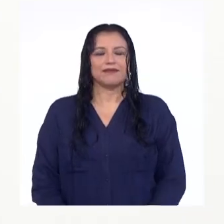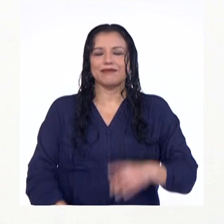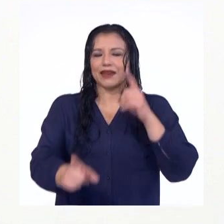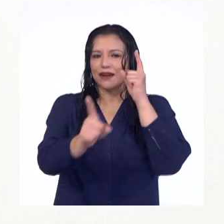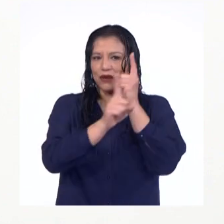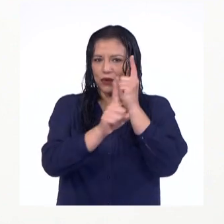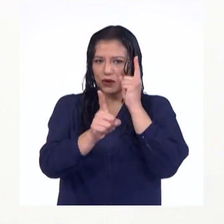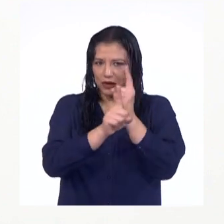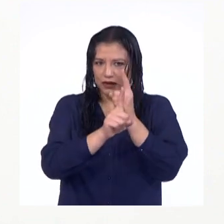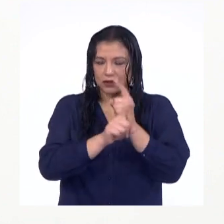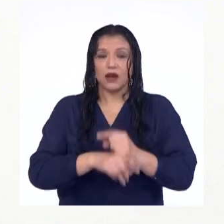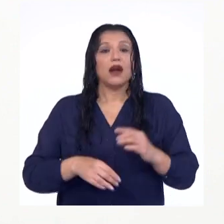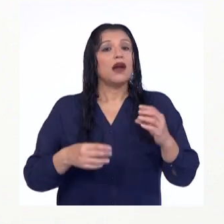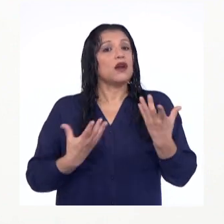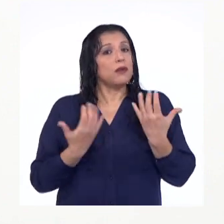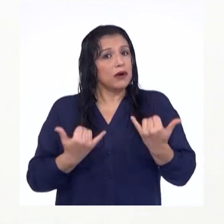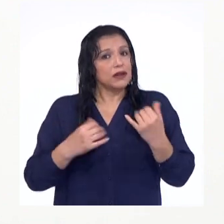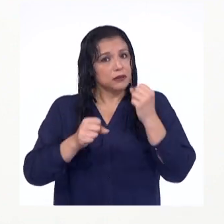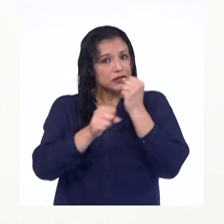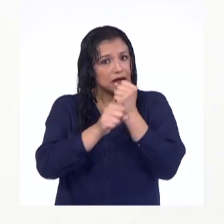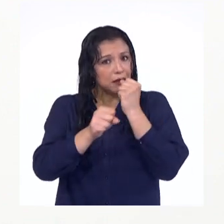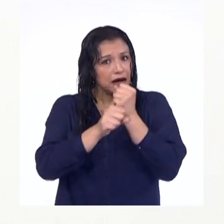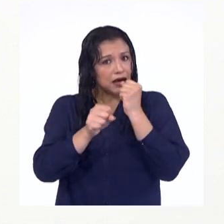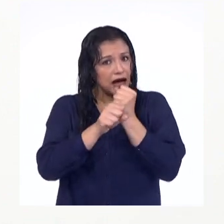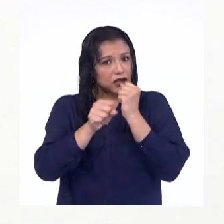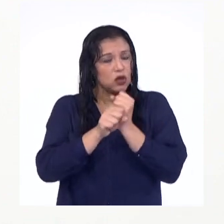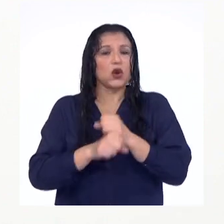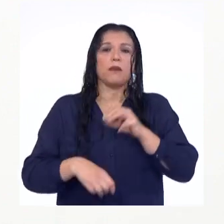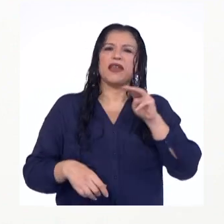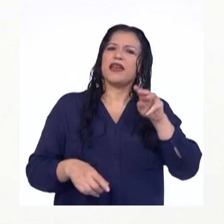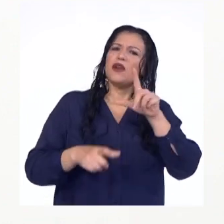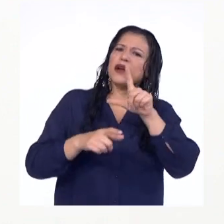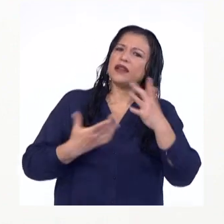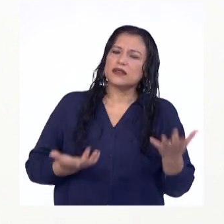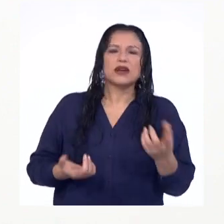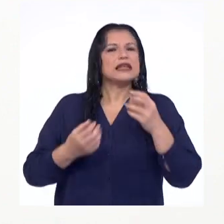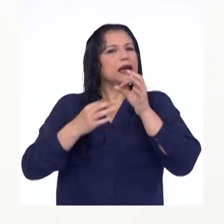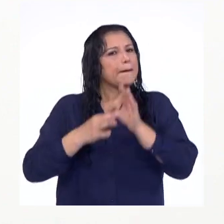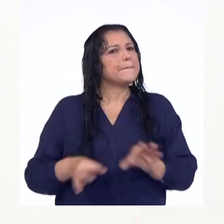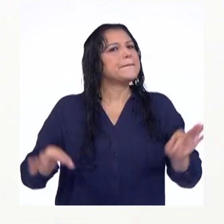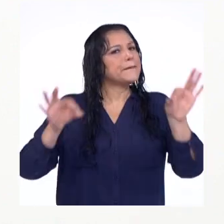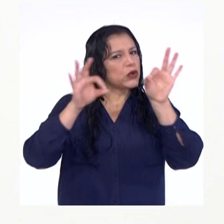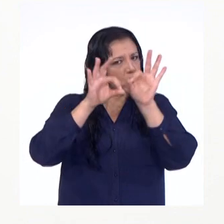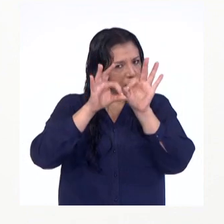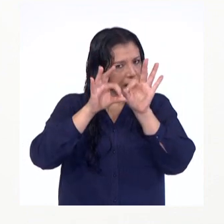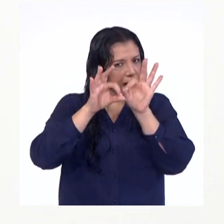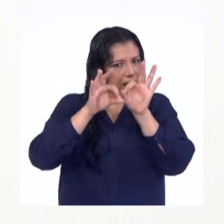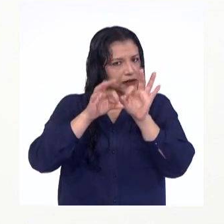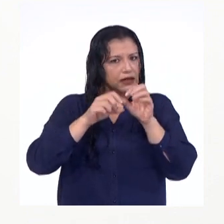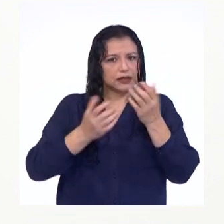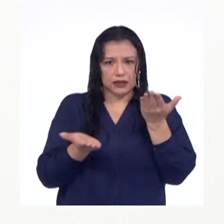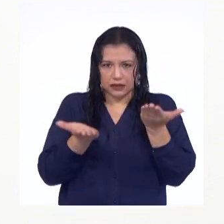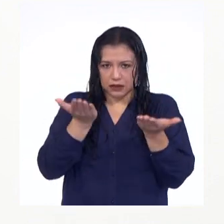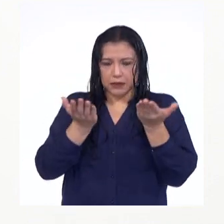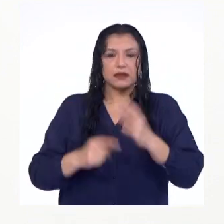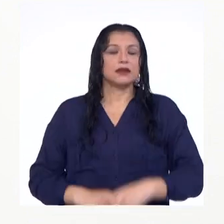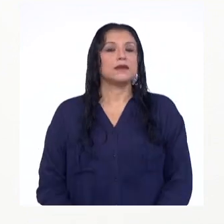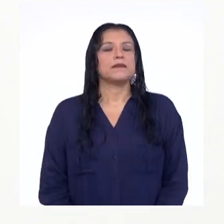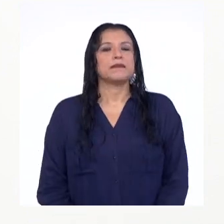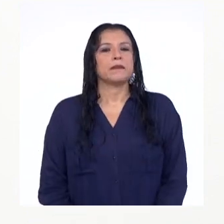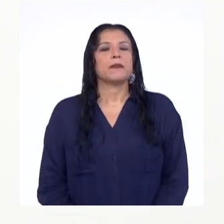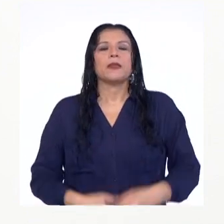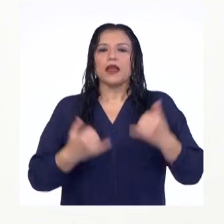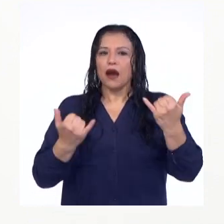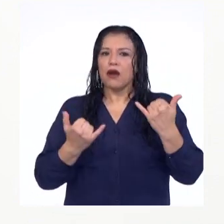¡Correcto! Y como estamos trabajando con medidas de localización, es importante hacer estas equivalencias. Ahora,